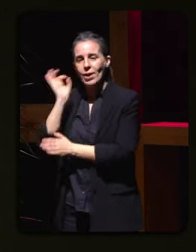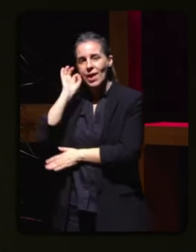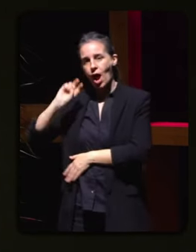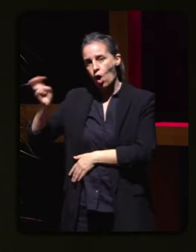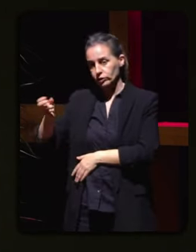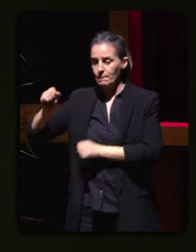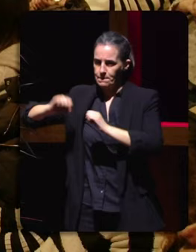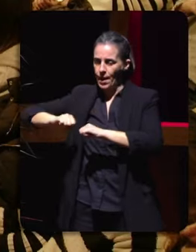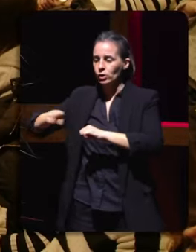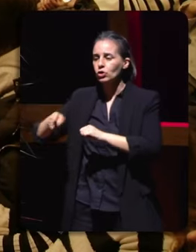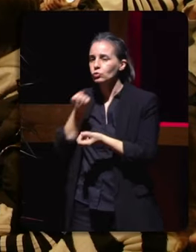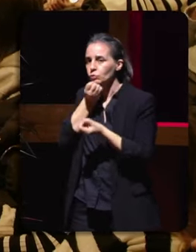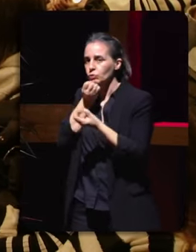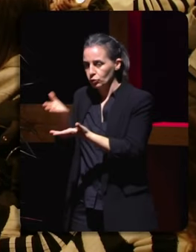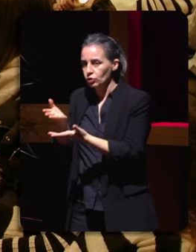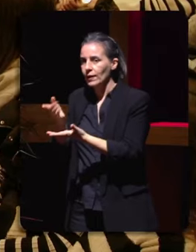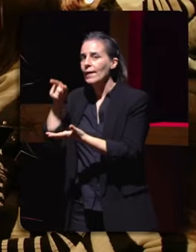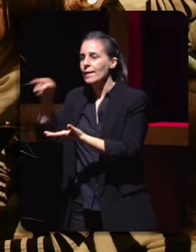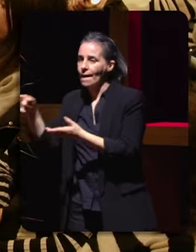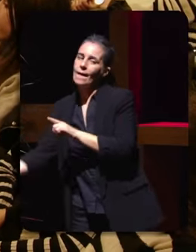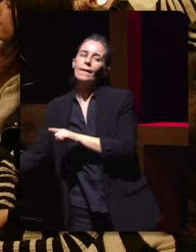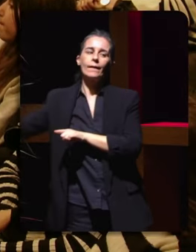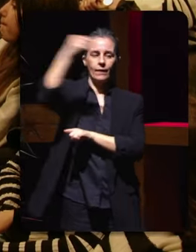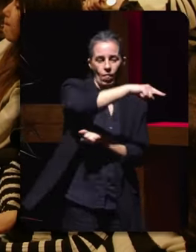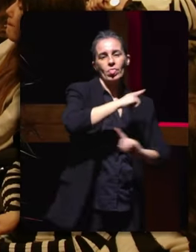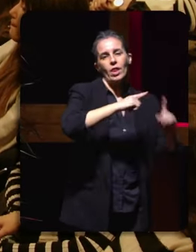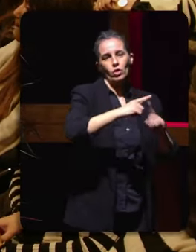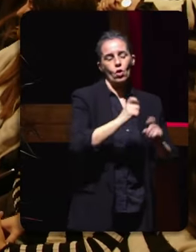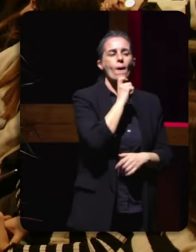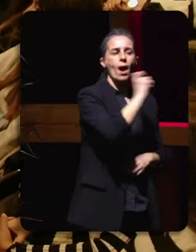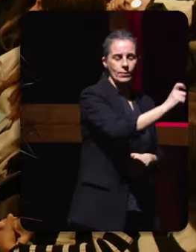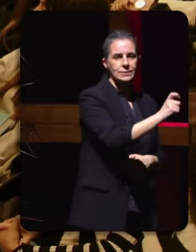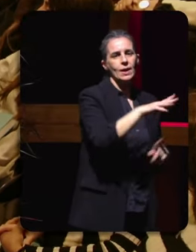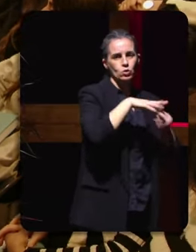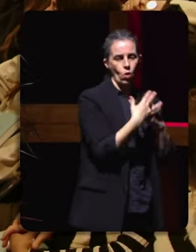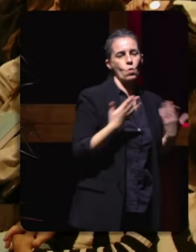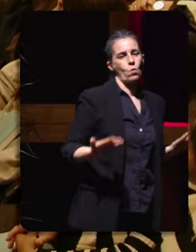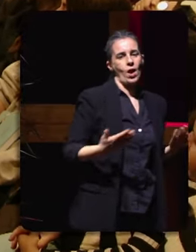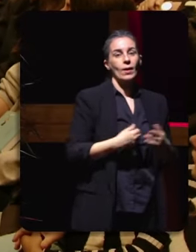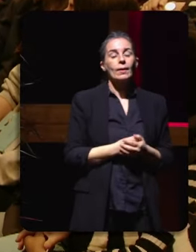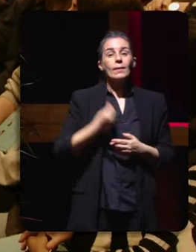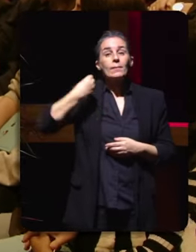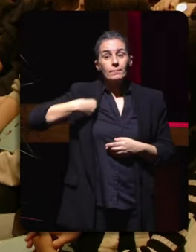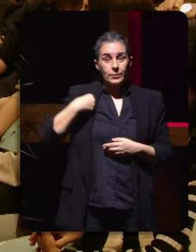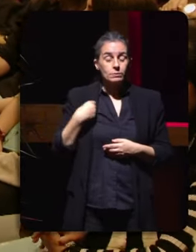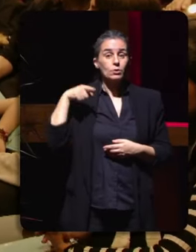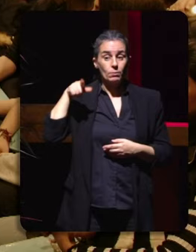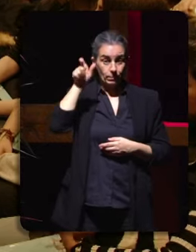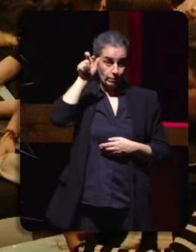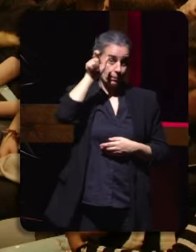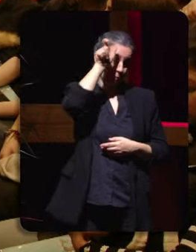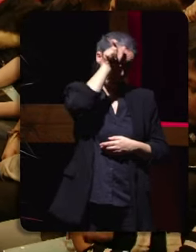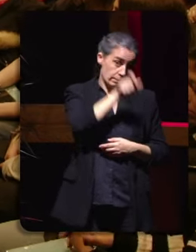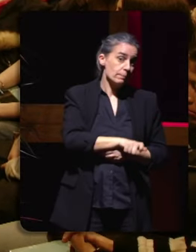e esta compañera foi a que foi a dirección a advertir sobre a situación que estaba a ocurrir esa persoa